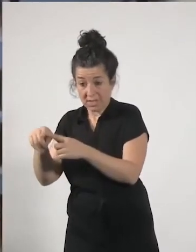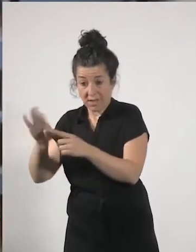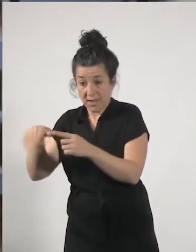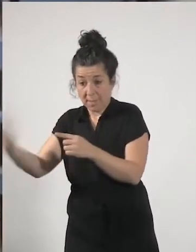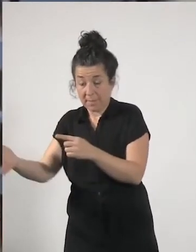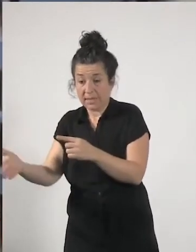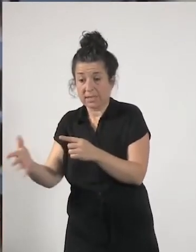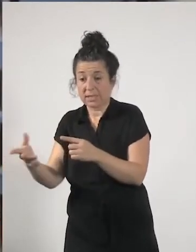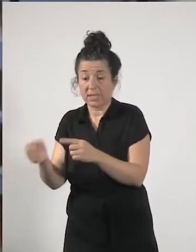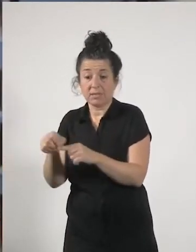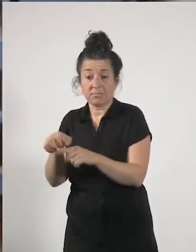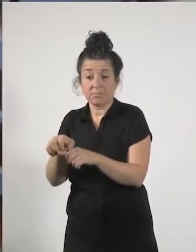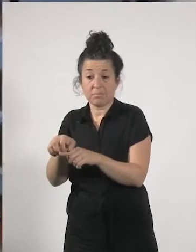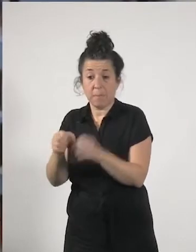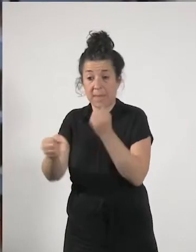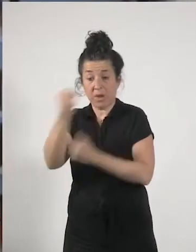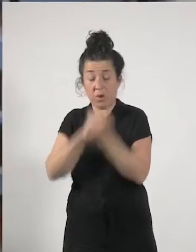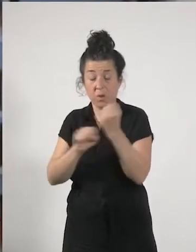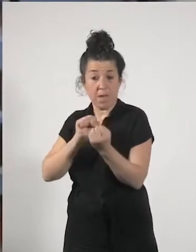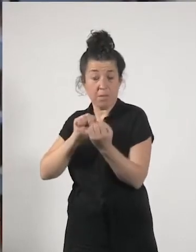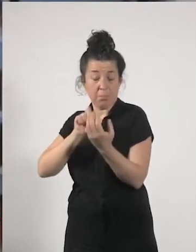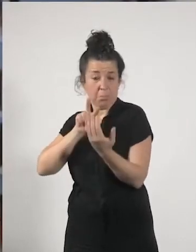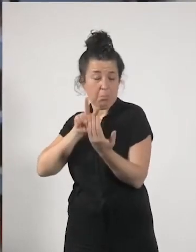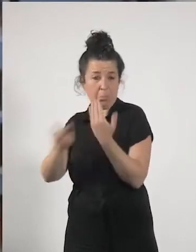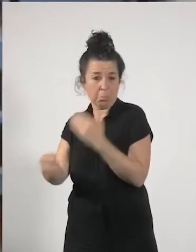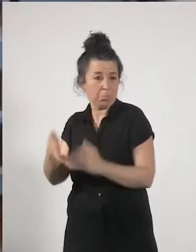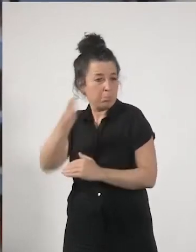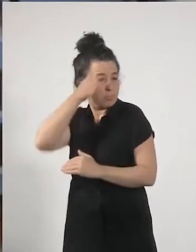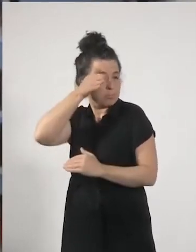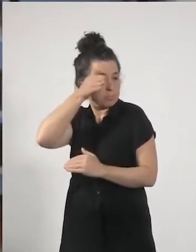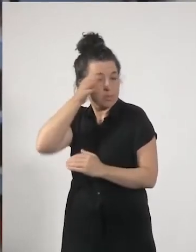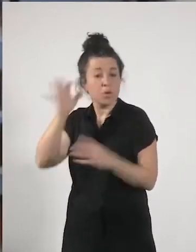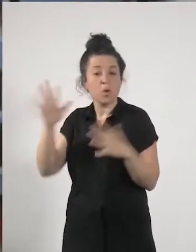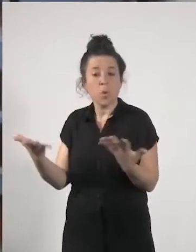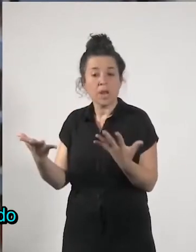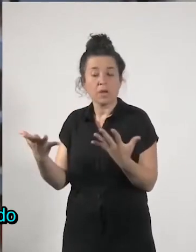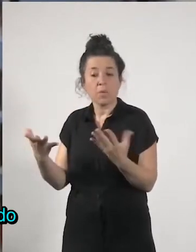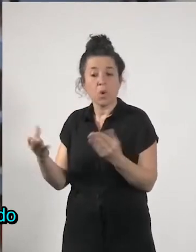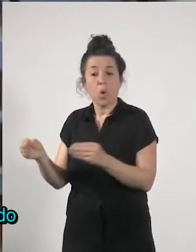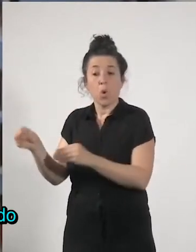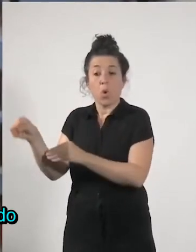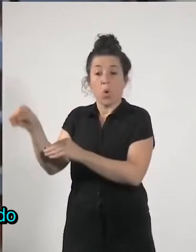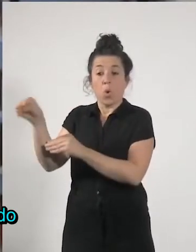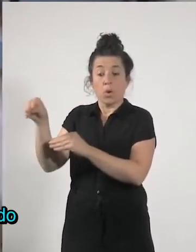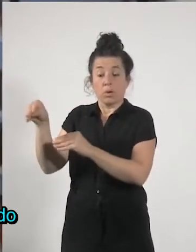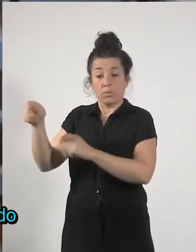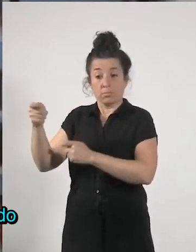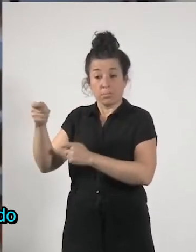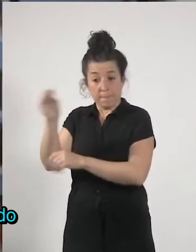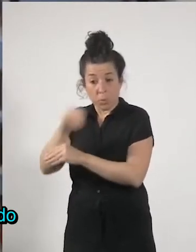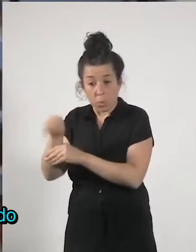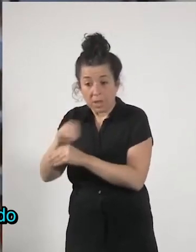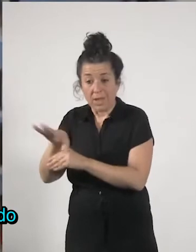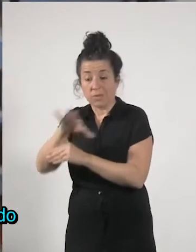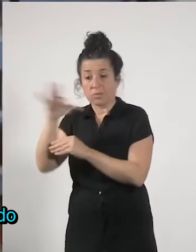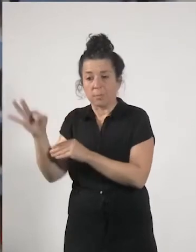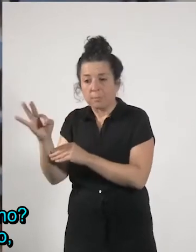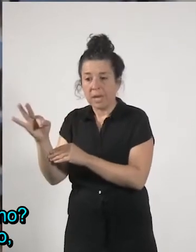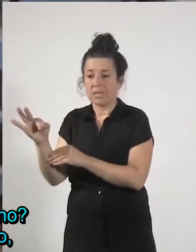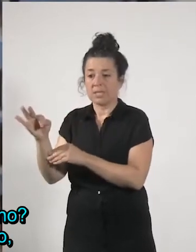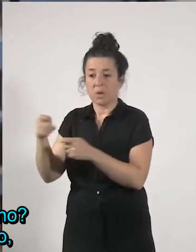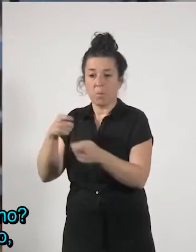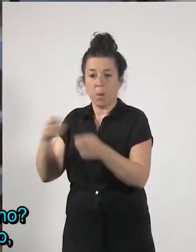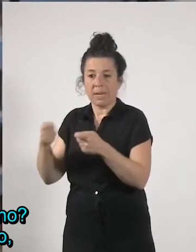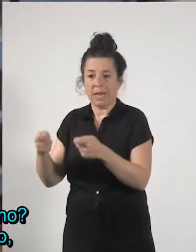los trabajos domésticos y de cuidados no pagados ¿no? y entonces lo que pasa en el mercado repercute ahí ¿no? como ha